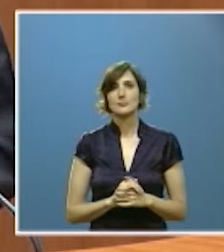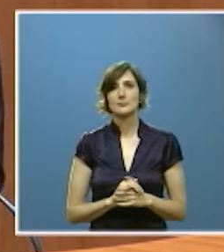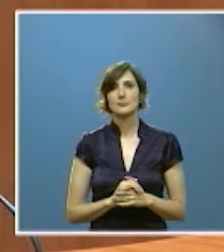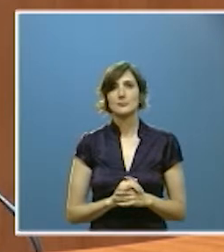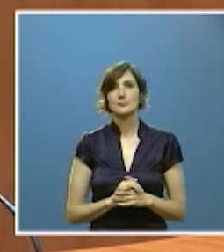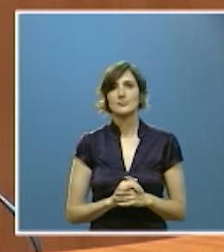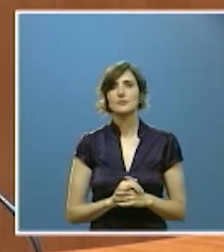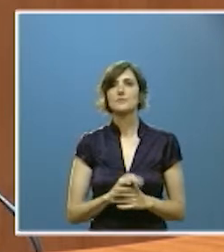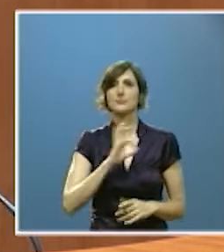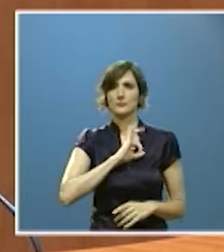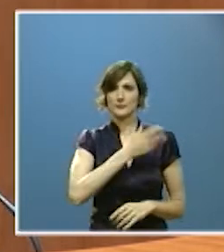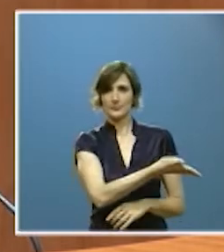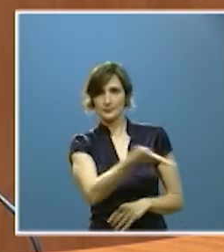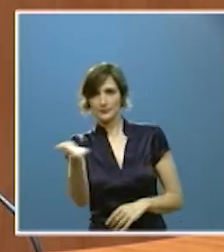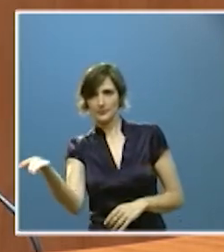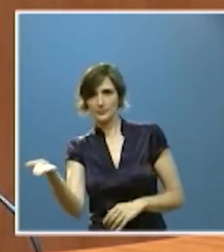señorías